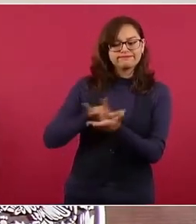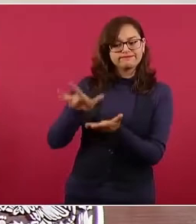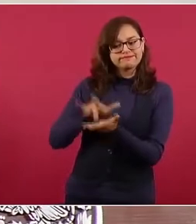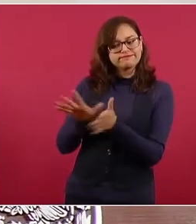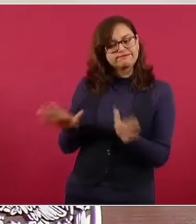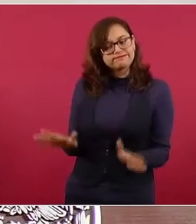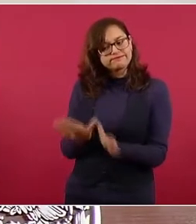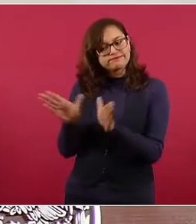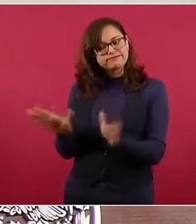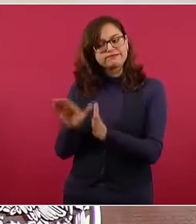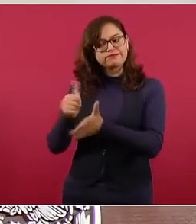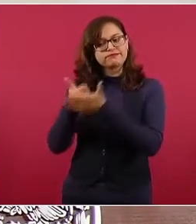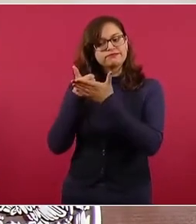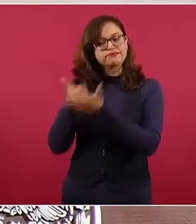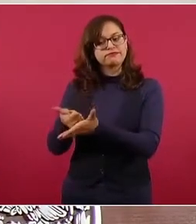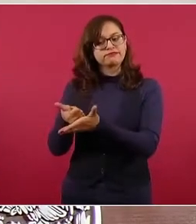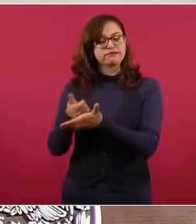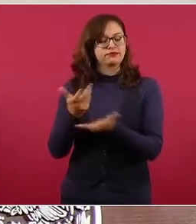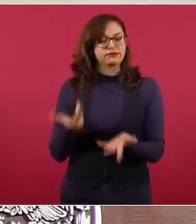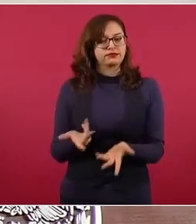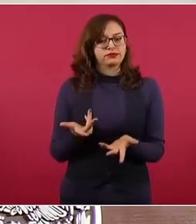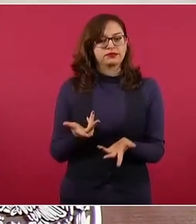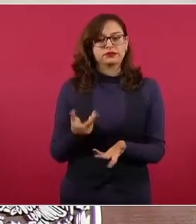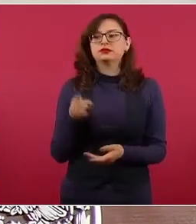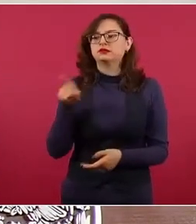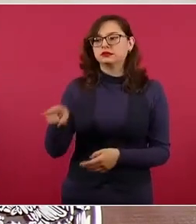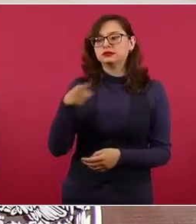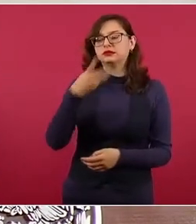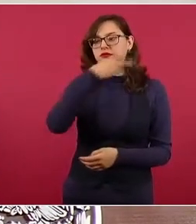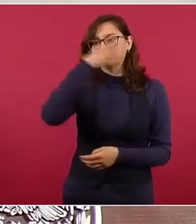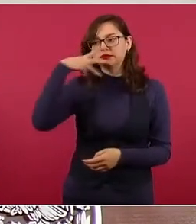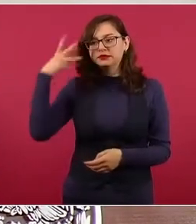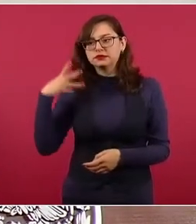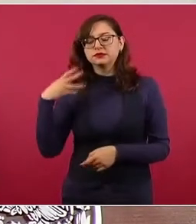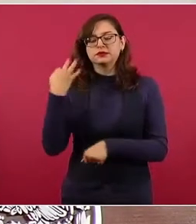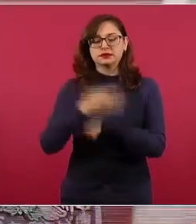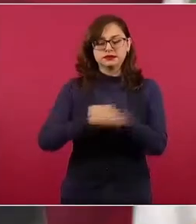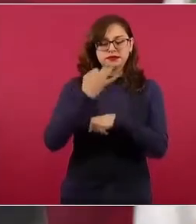las visas temporales de trabajo,